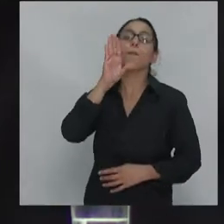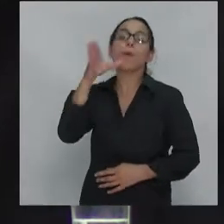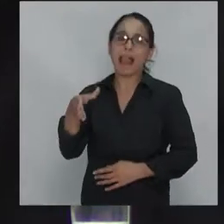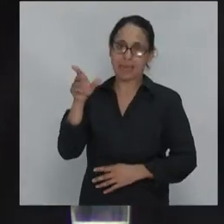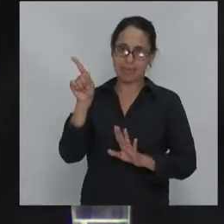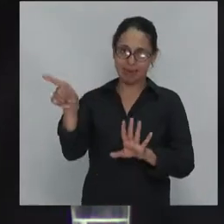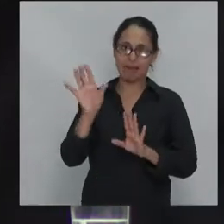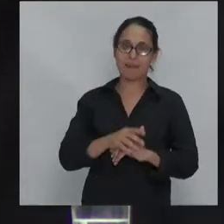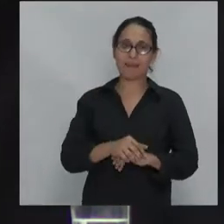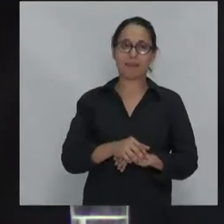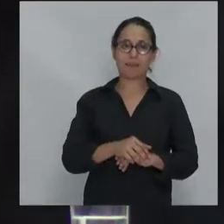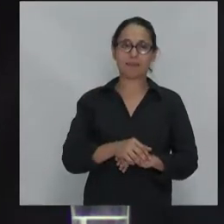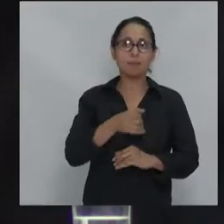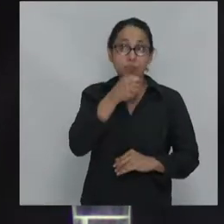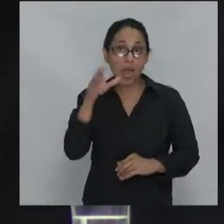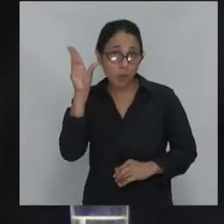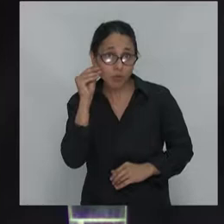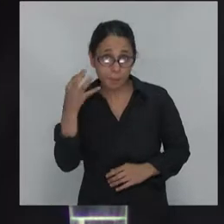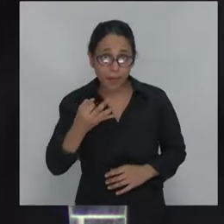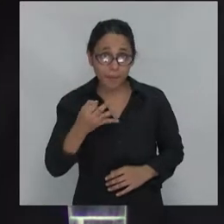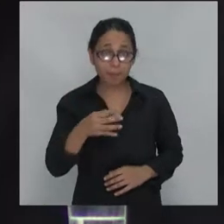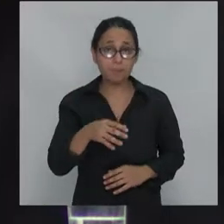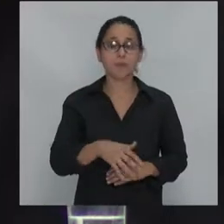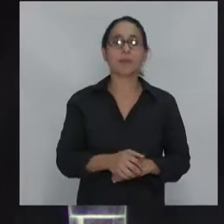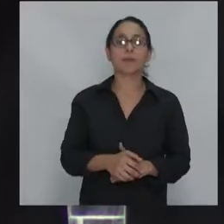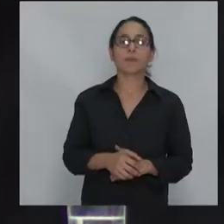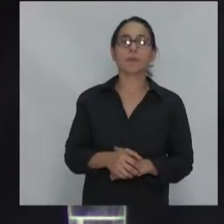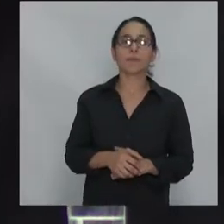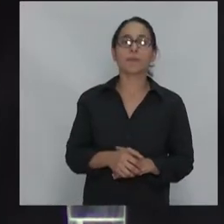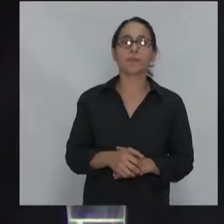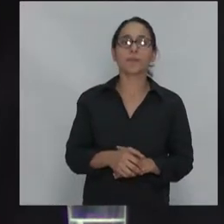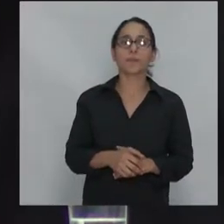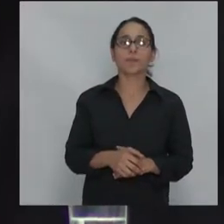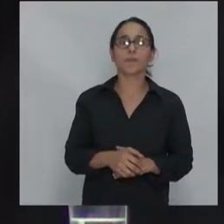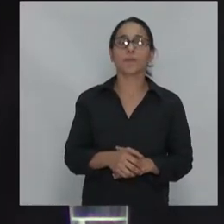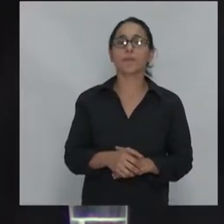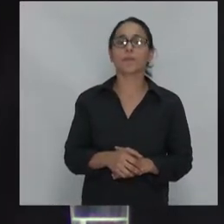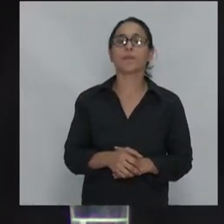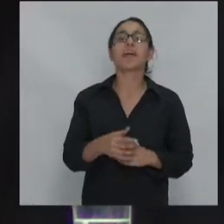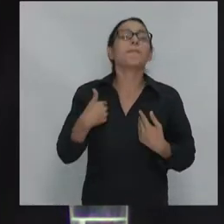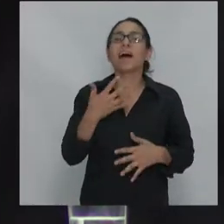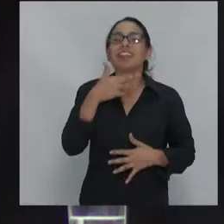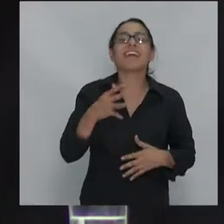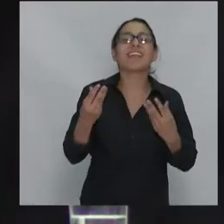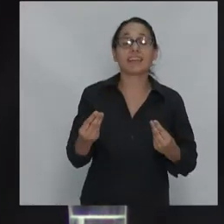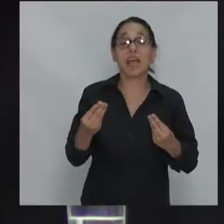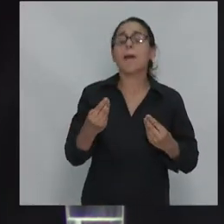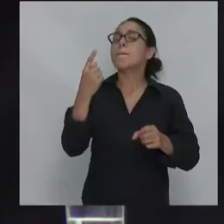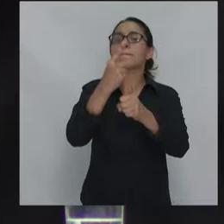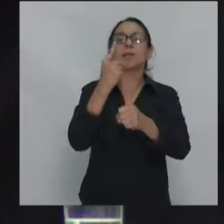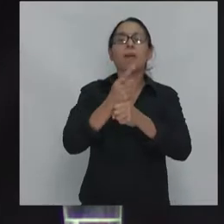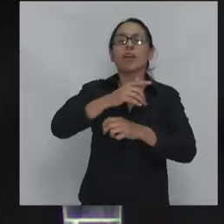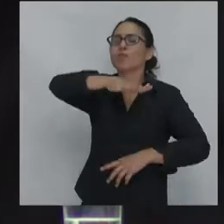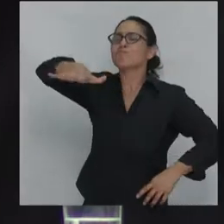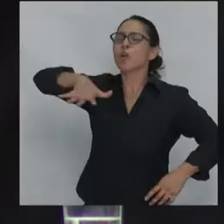¿Funciona? Funciona? Bueno, sí. Bueno, perdón. Sí, Trump hay que situar, por entenderlo bien, hay que situarlo en el